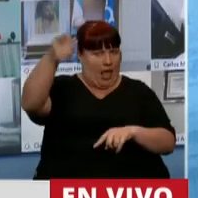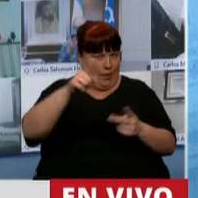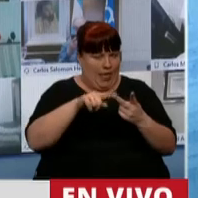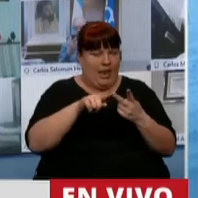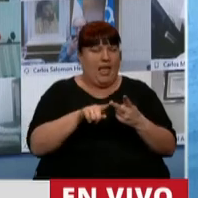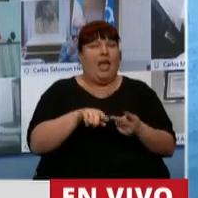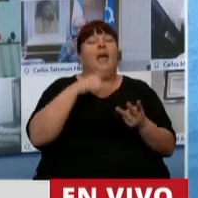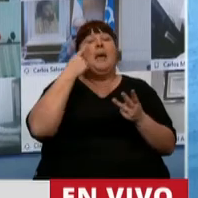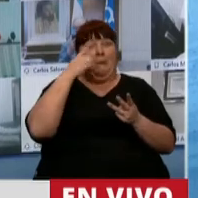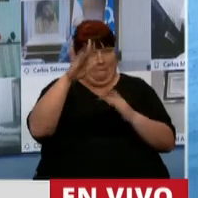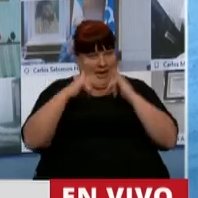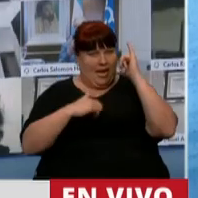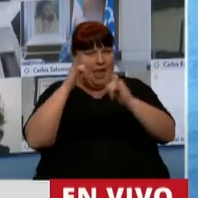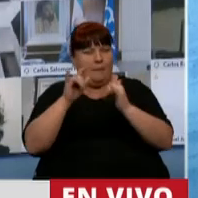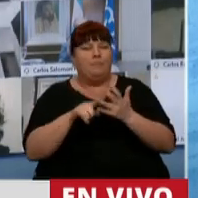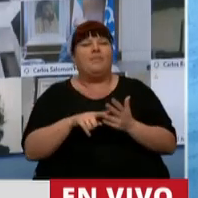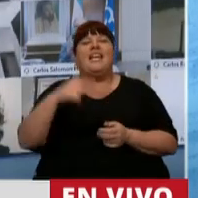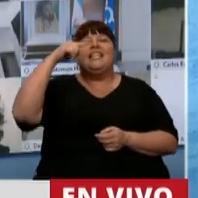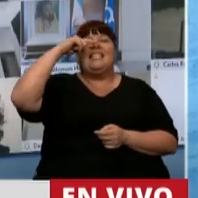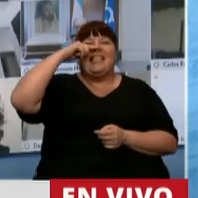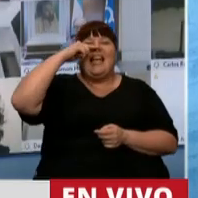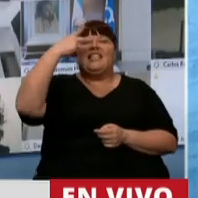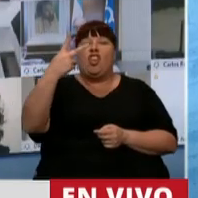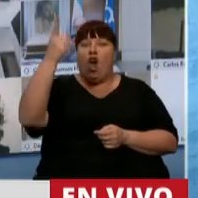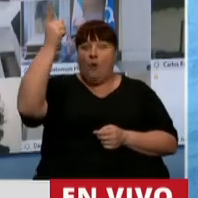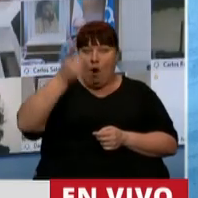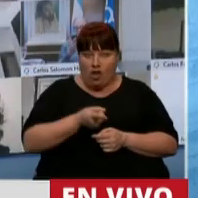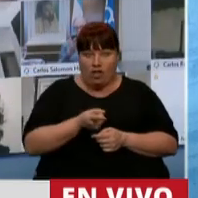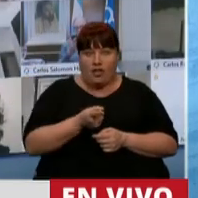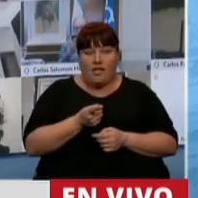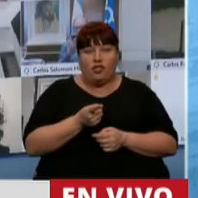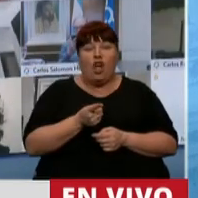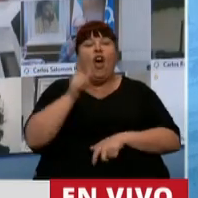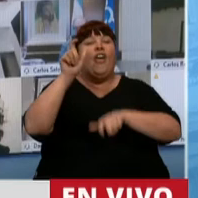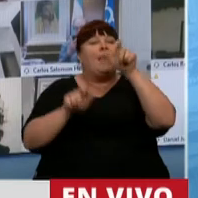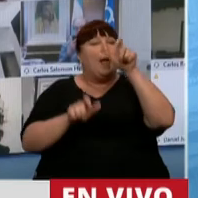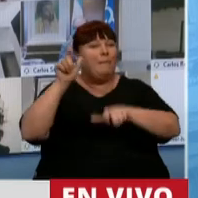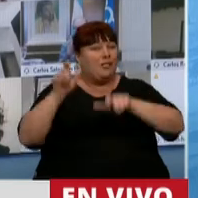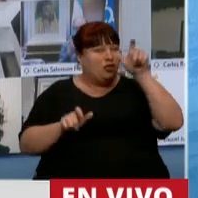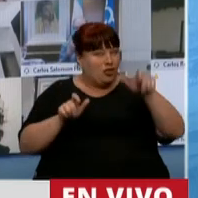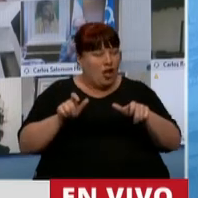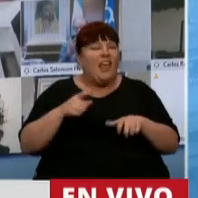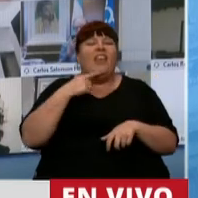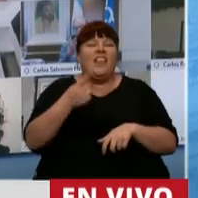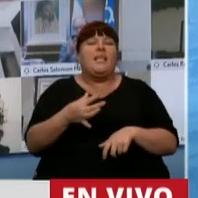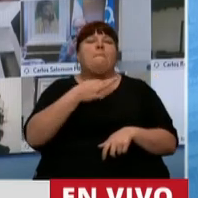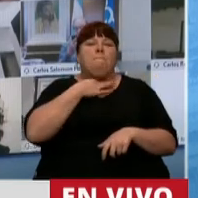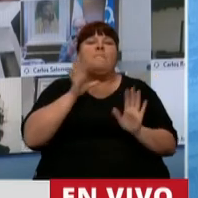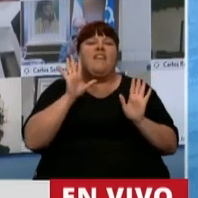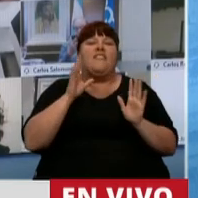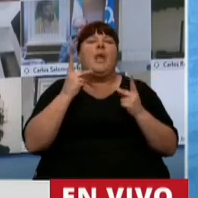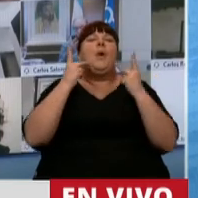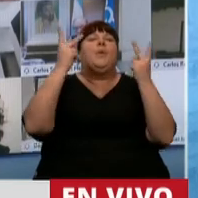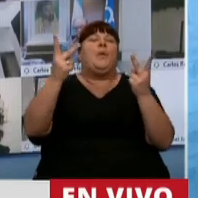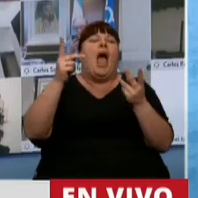y miren este dato el 72% de las personas dijo que preferiría